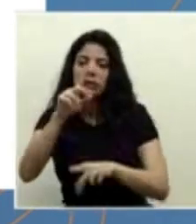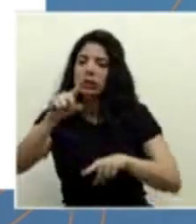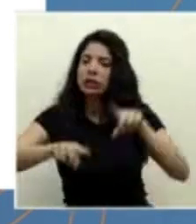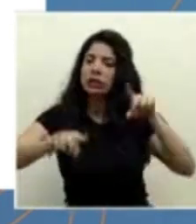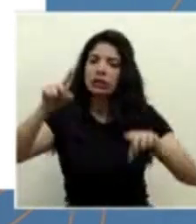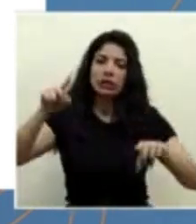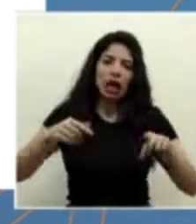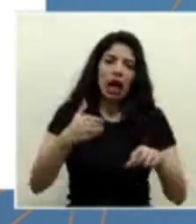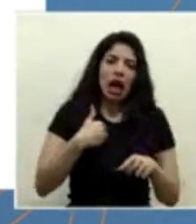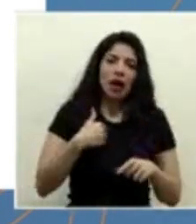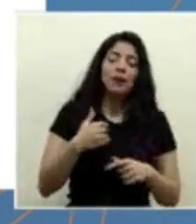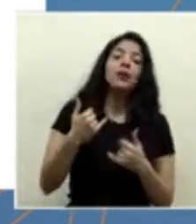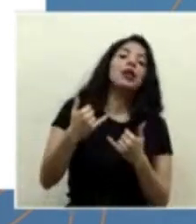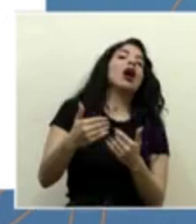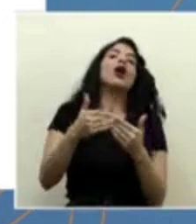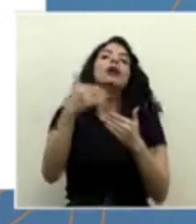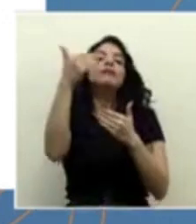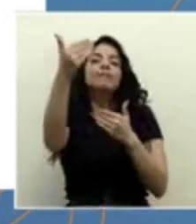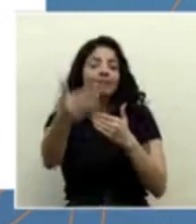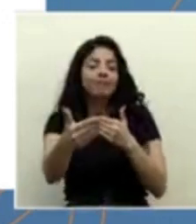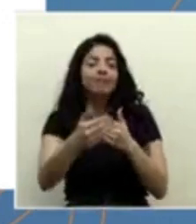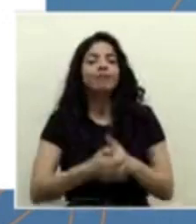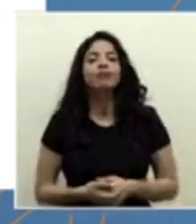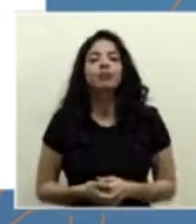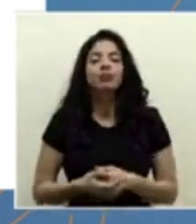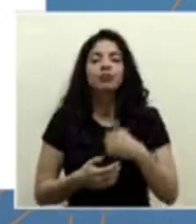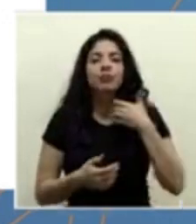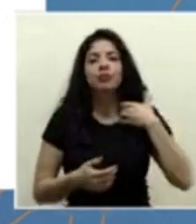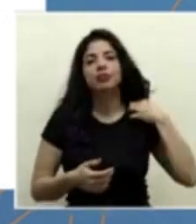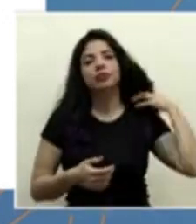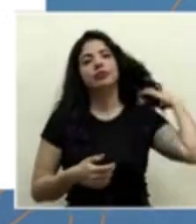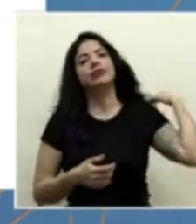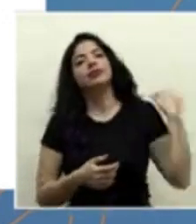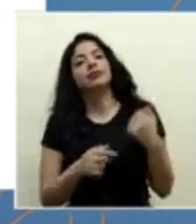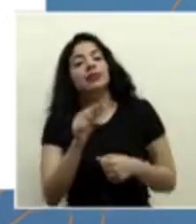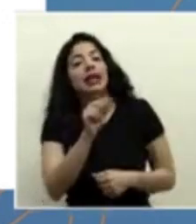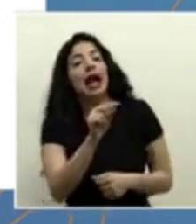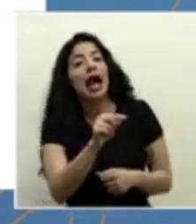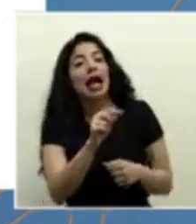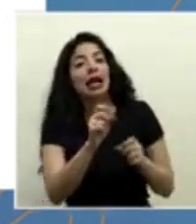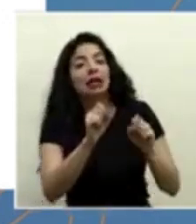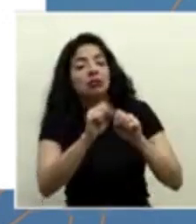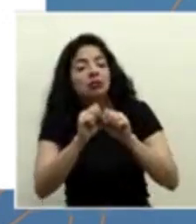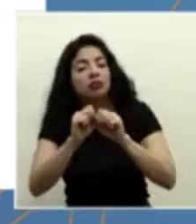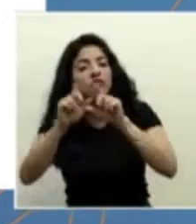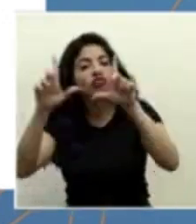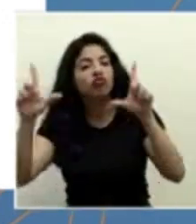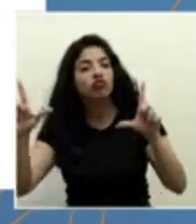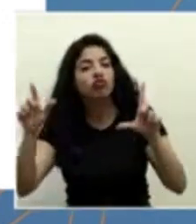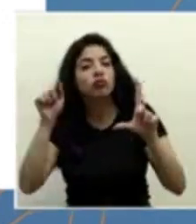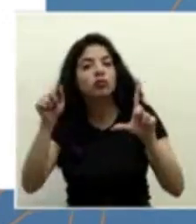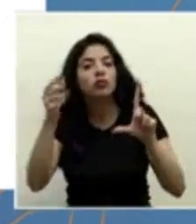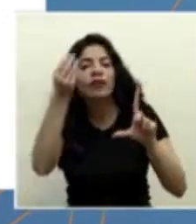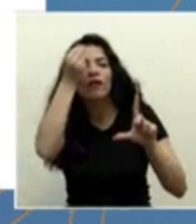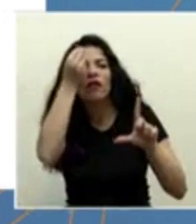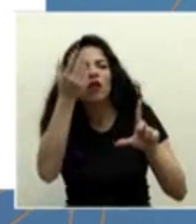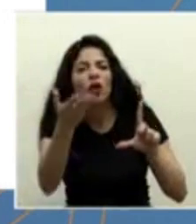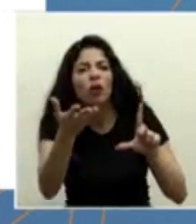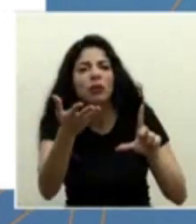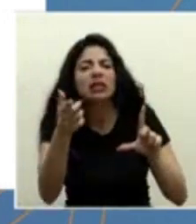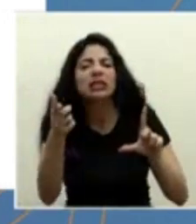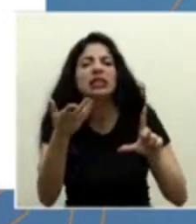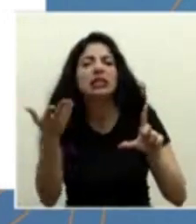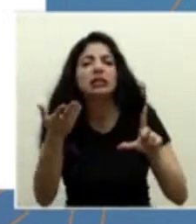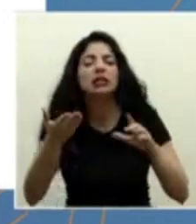vamos a pasar a la siguiente. Ahí está la proyección de los datos con